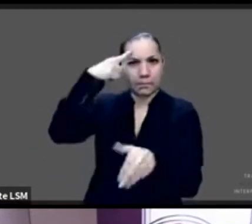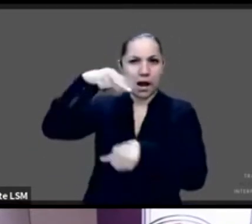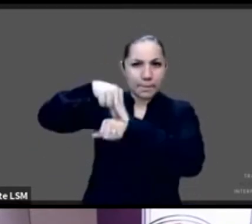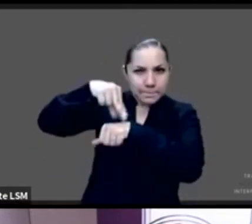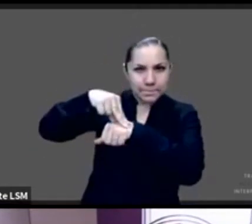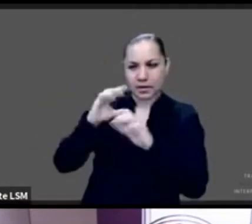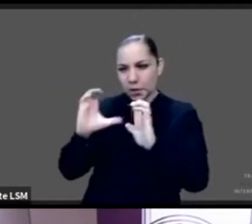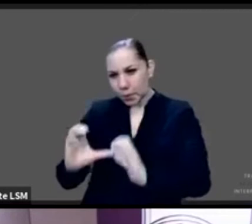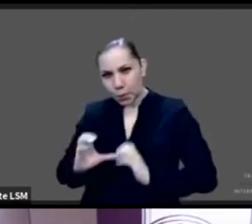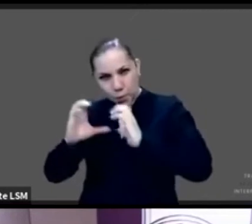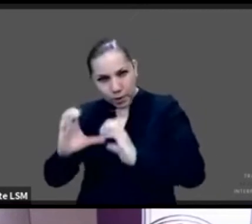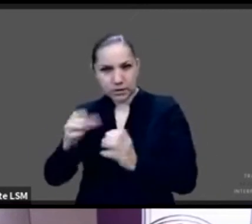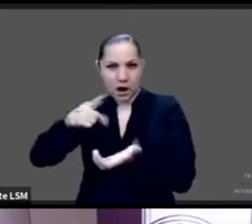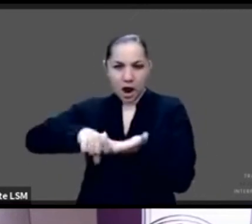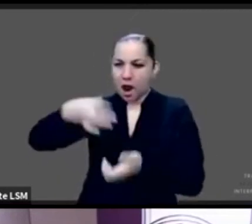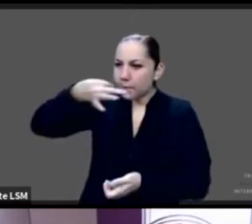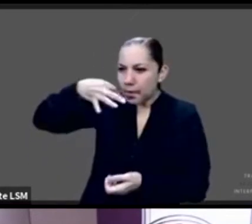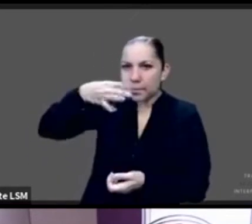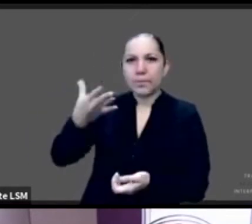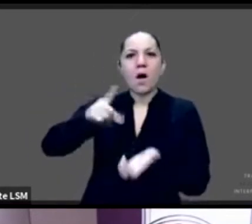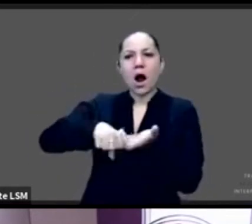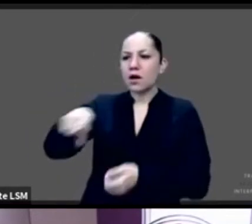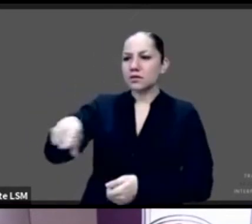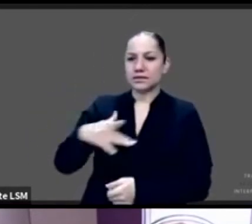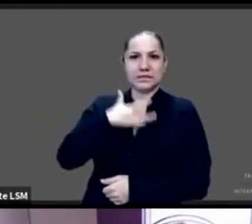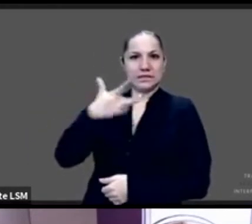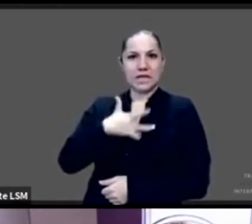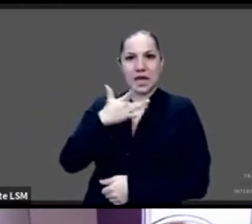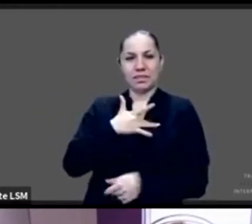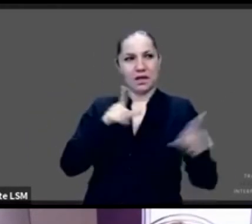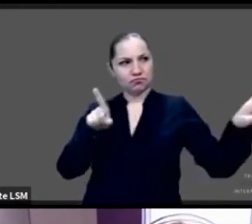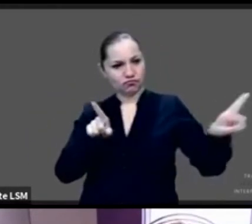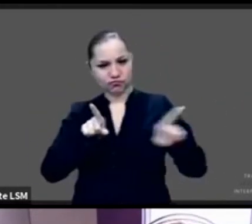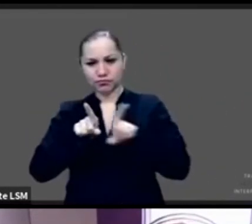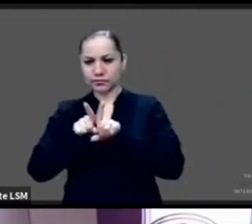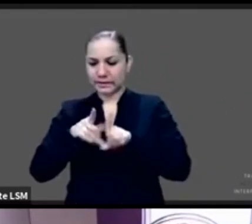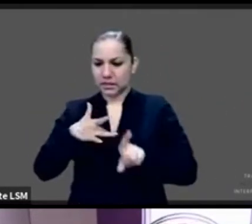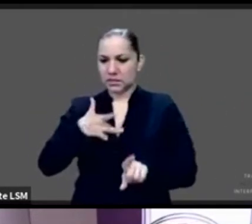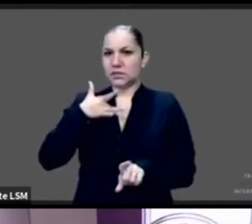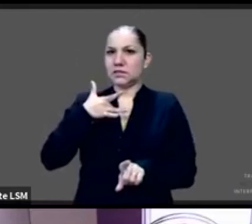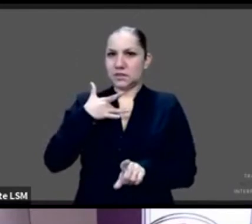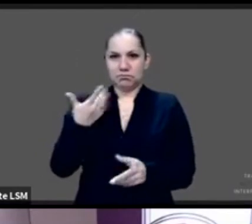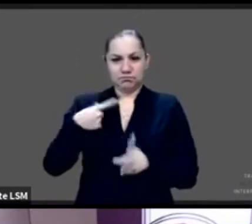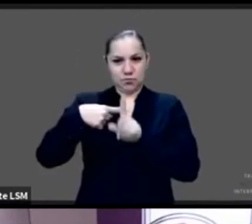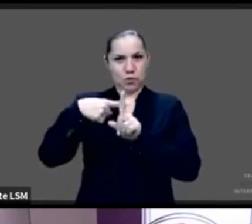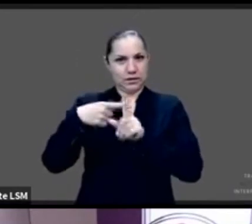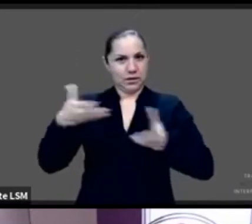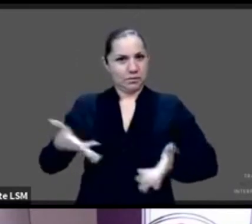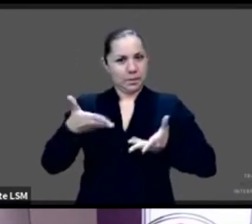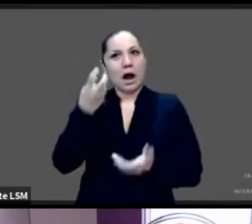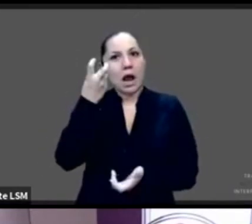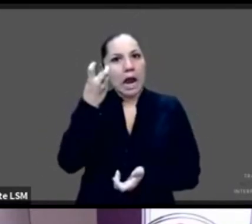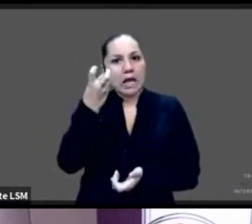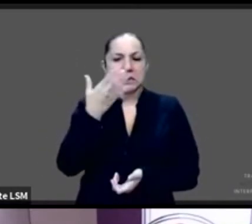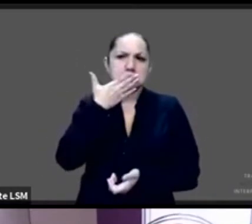psicológicos del paciente, la evolución, el seguimiento a los manejos. Eso ha